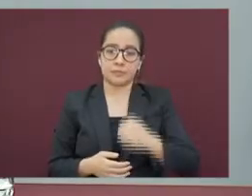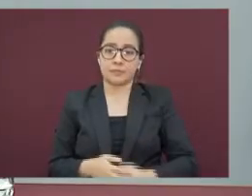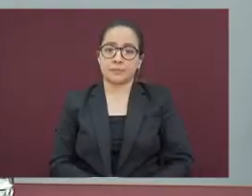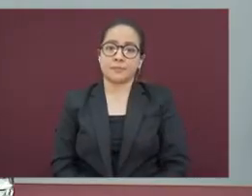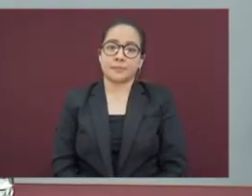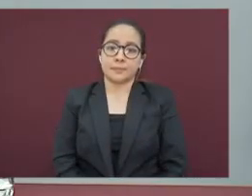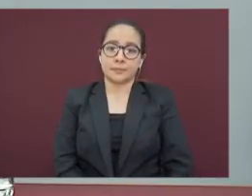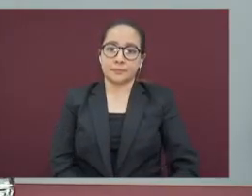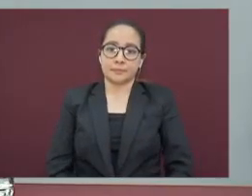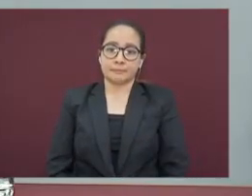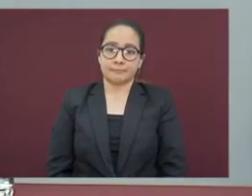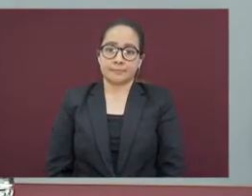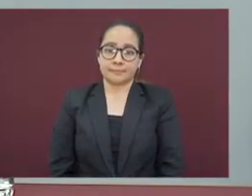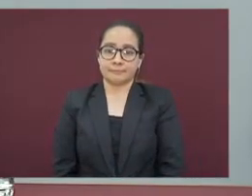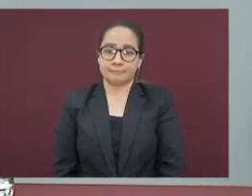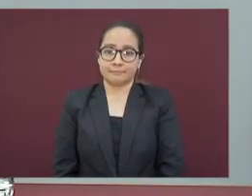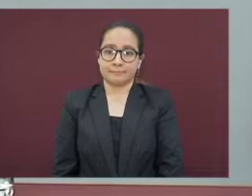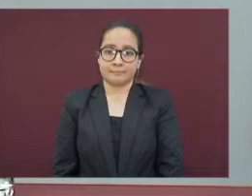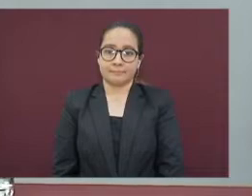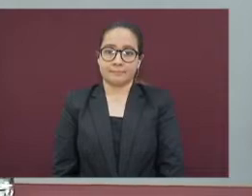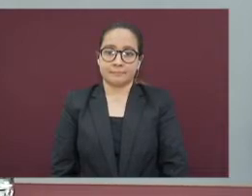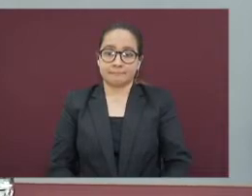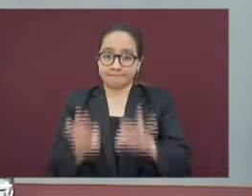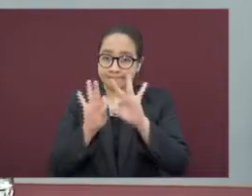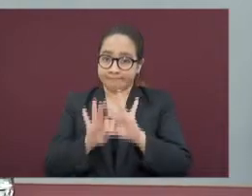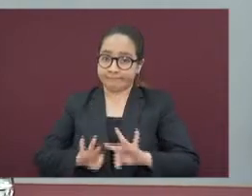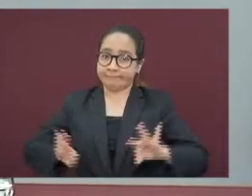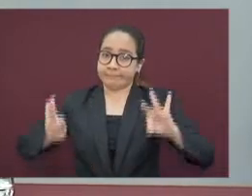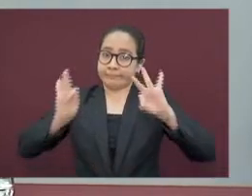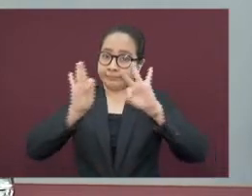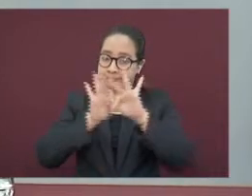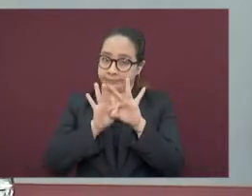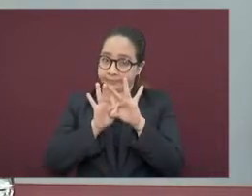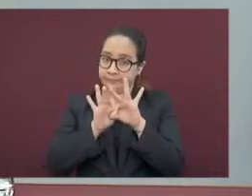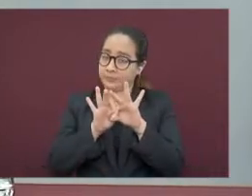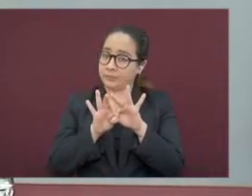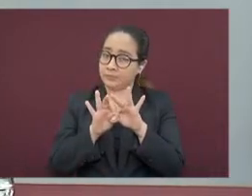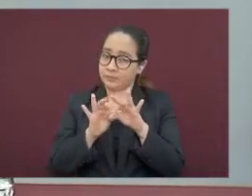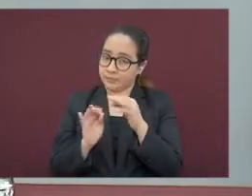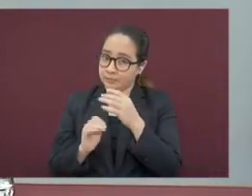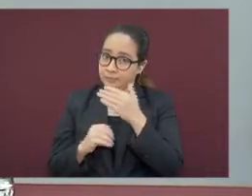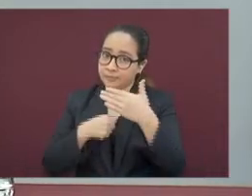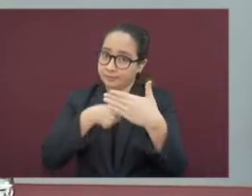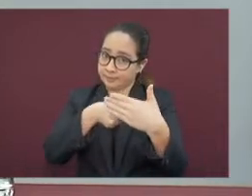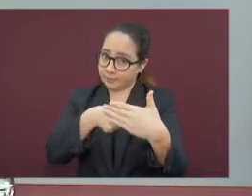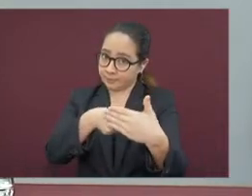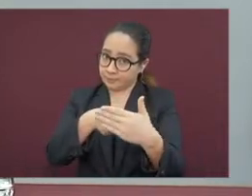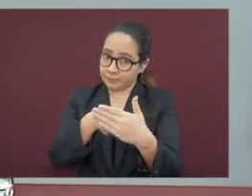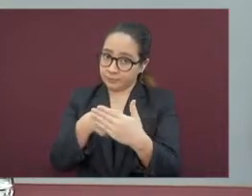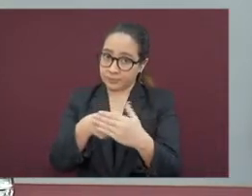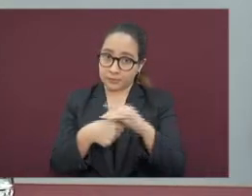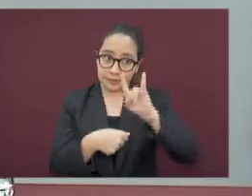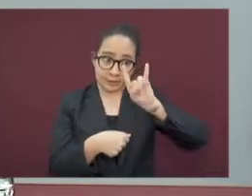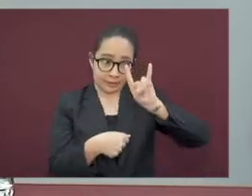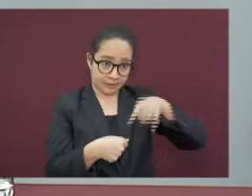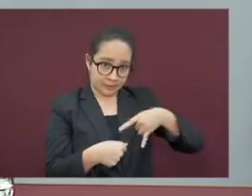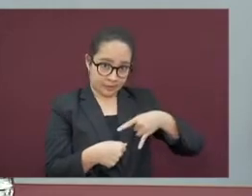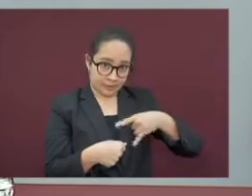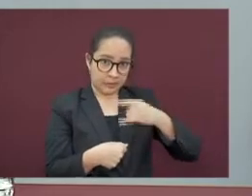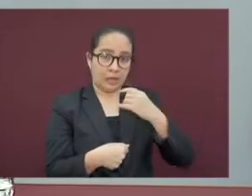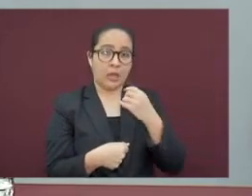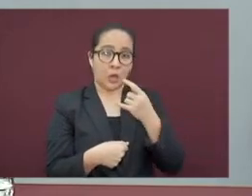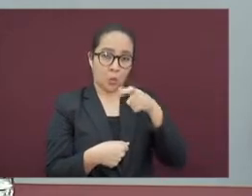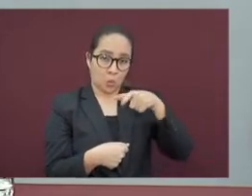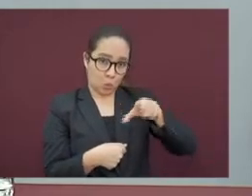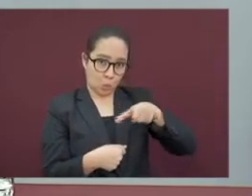Es importante decirles que aún con el cartel QR aprobado,